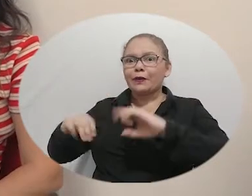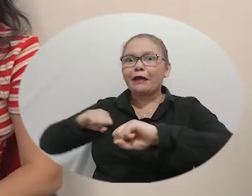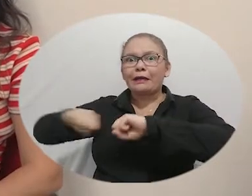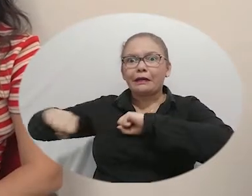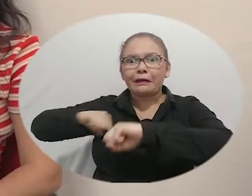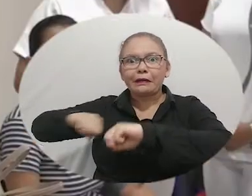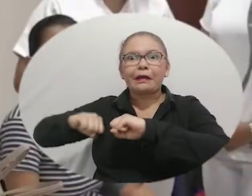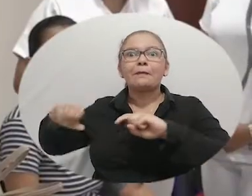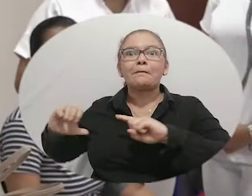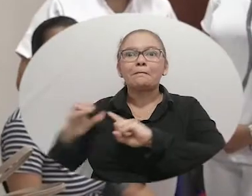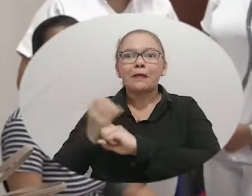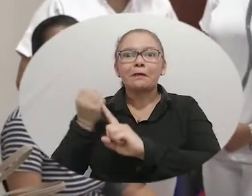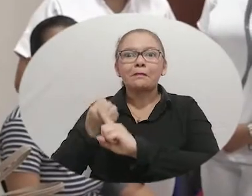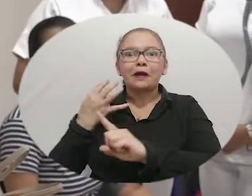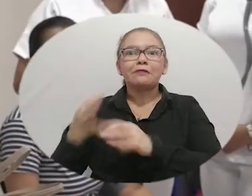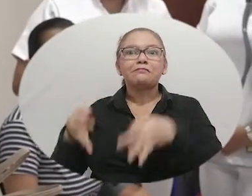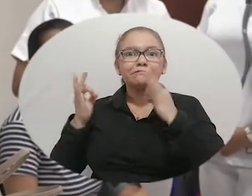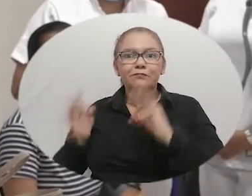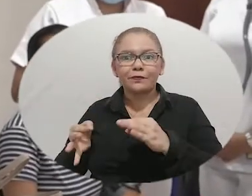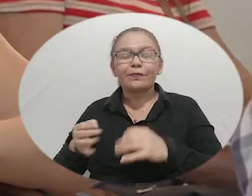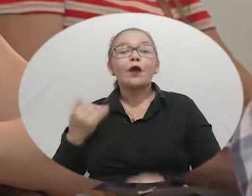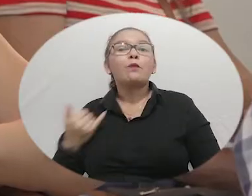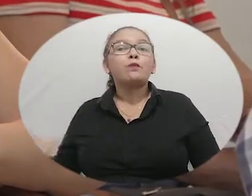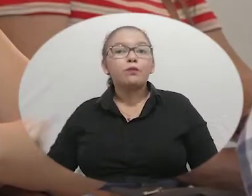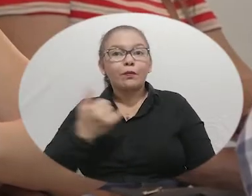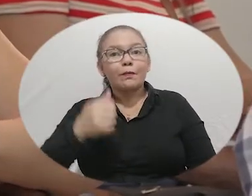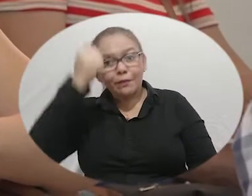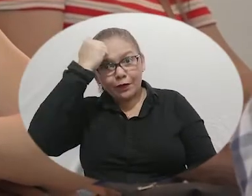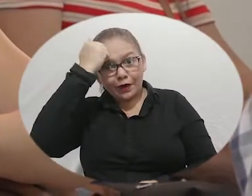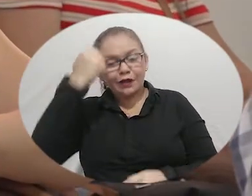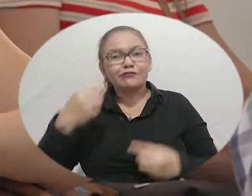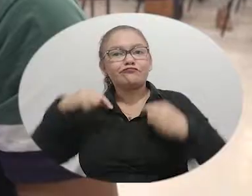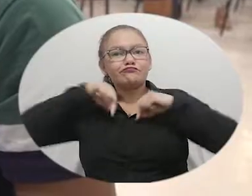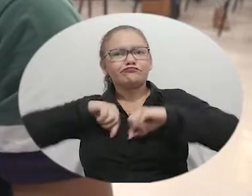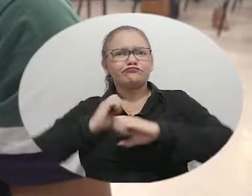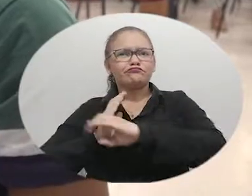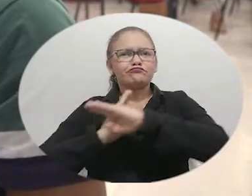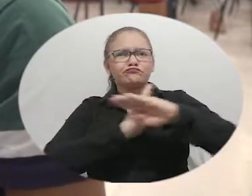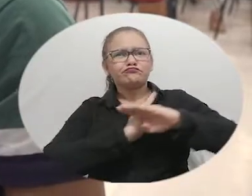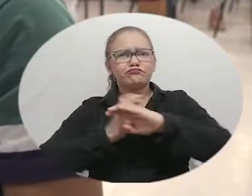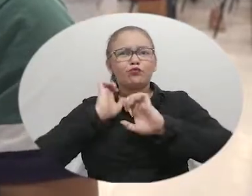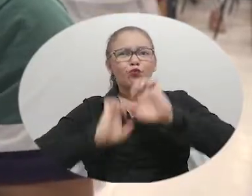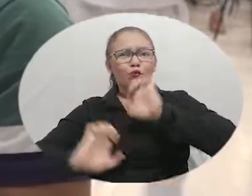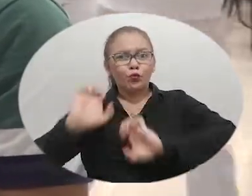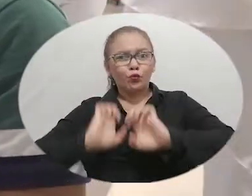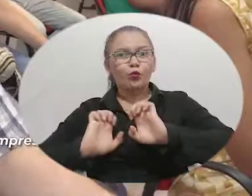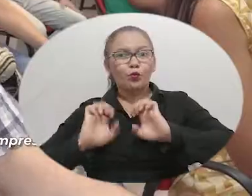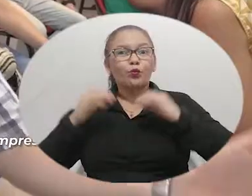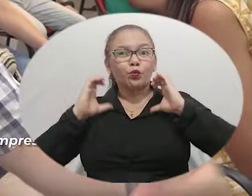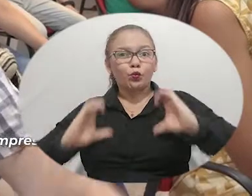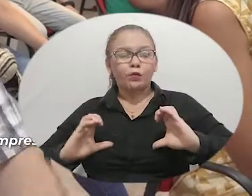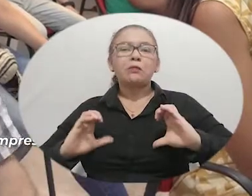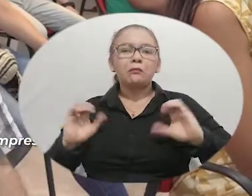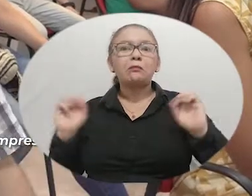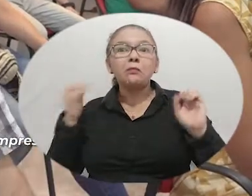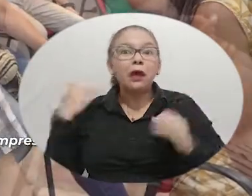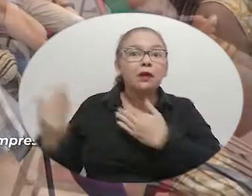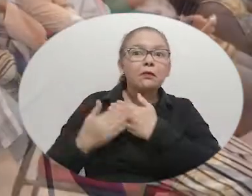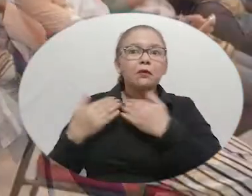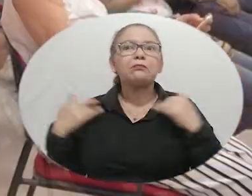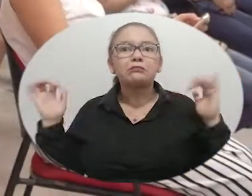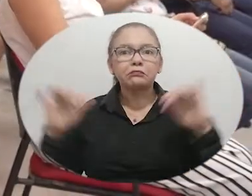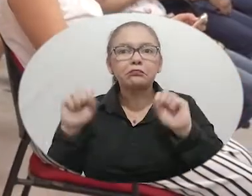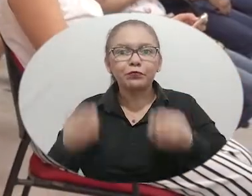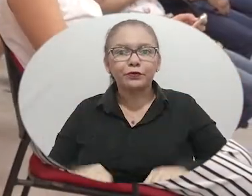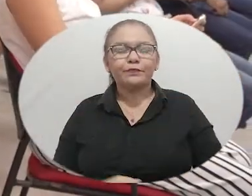venido dando esos pasos poco a poco de manera acertada para que los profesores estemos inmunizados y que estemos disponibles para cuando la institución lo requiera podamos retornar a las